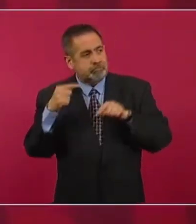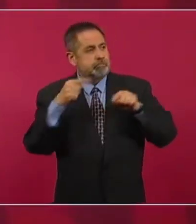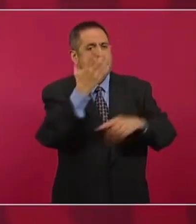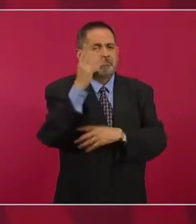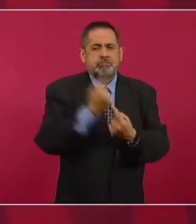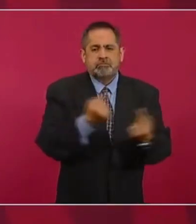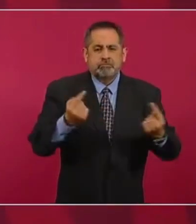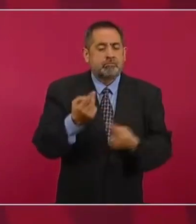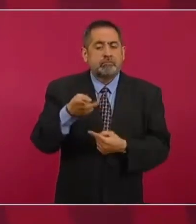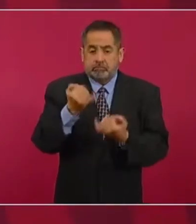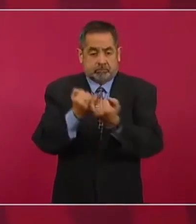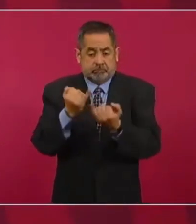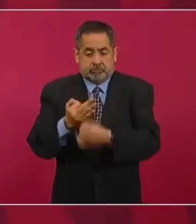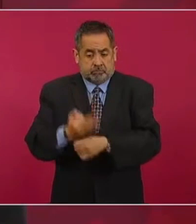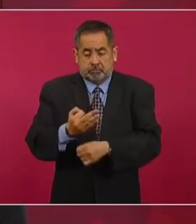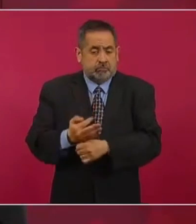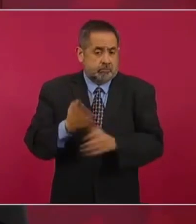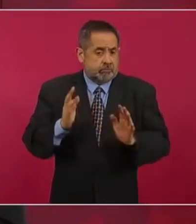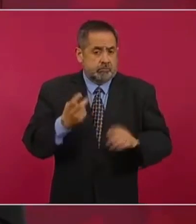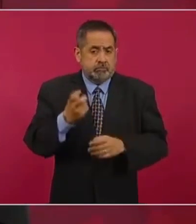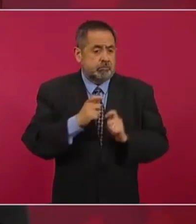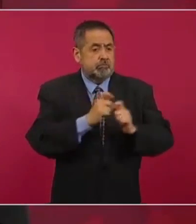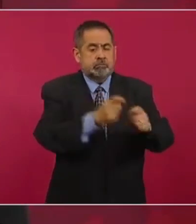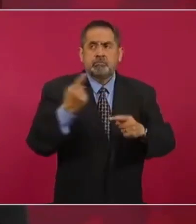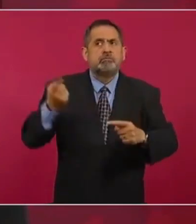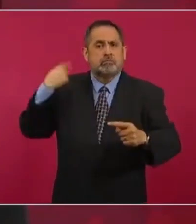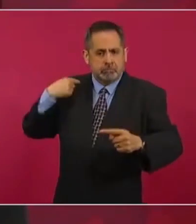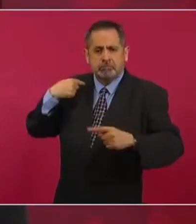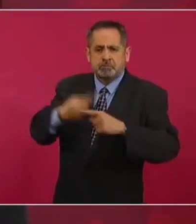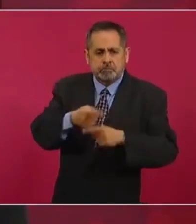y así se está haciendo desde entonces.